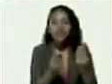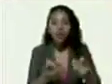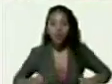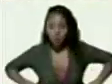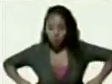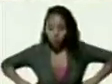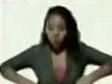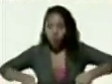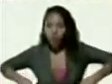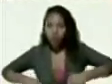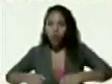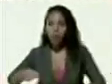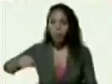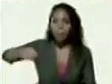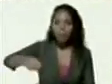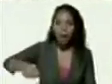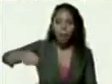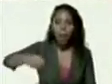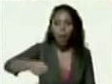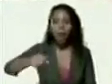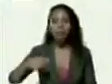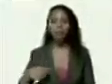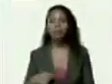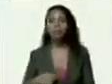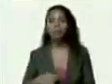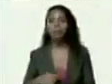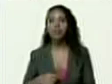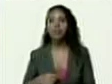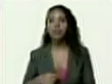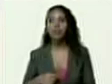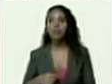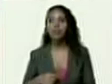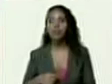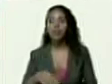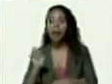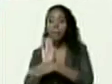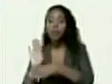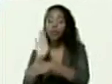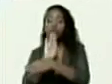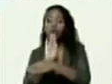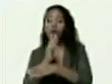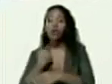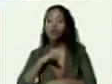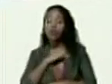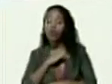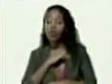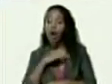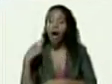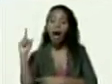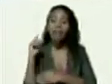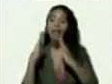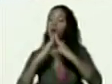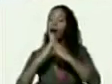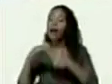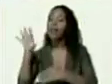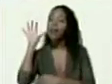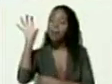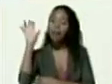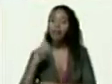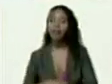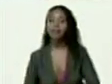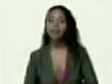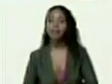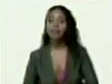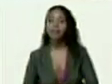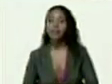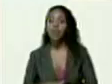ruedas bastones y la protección que tenemos de hogares de la patria presidente ahorita